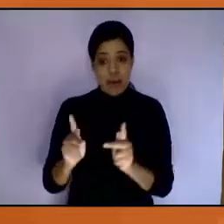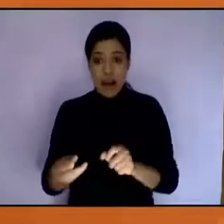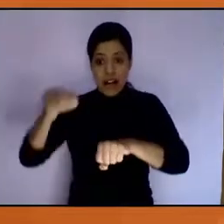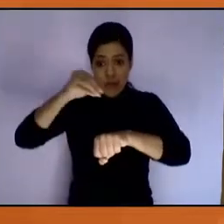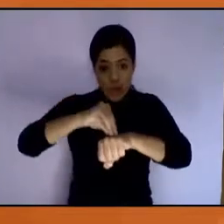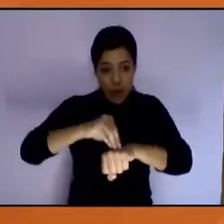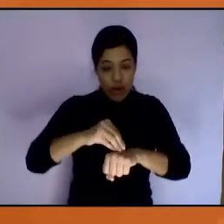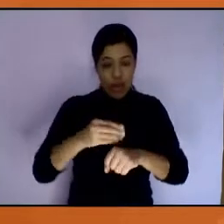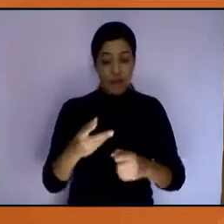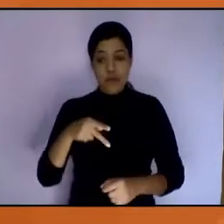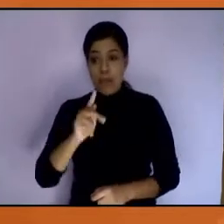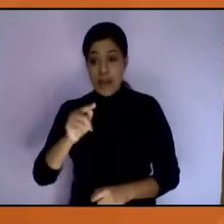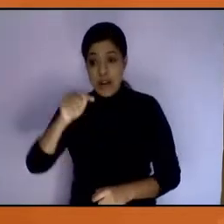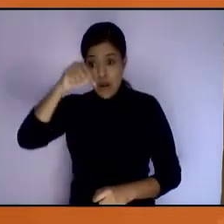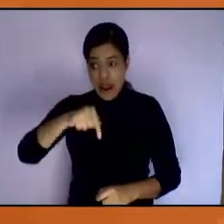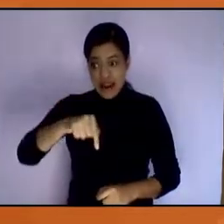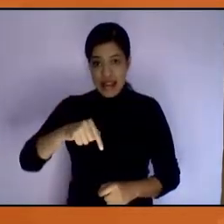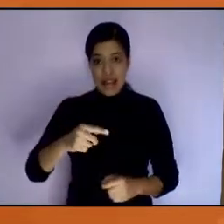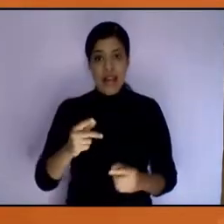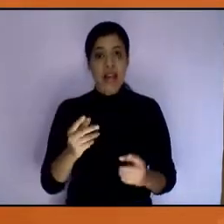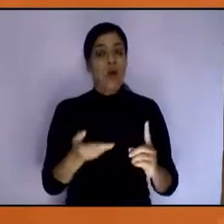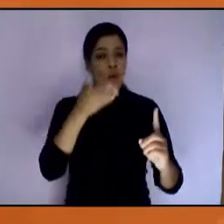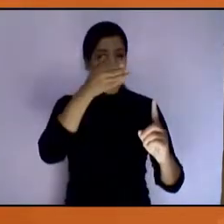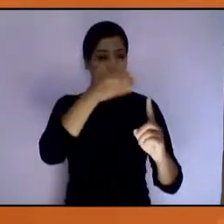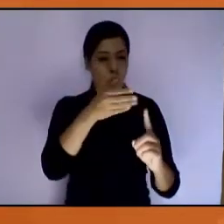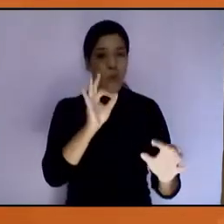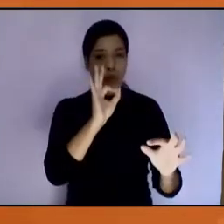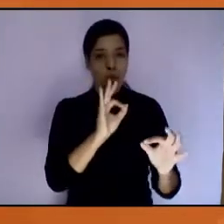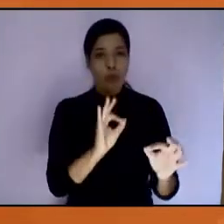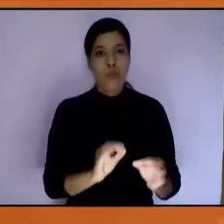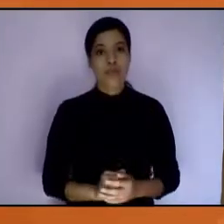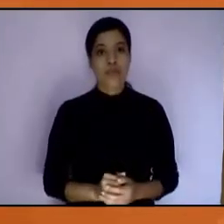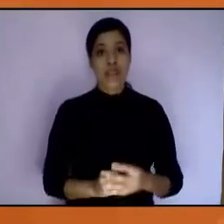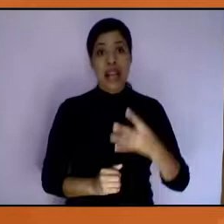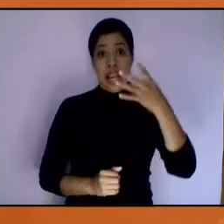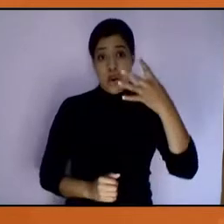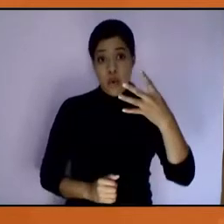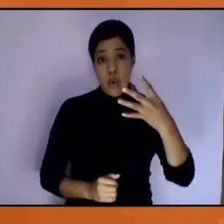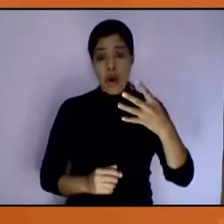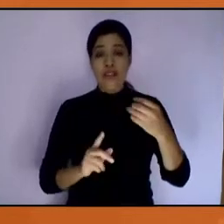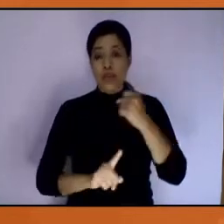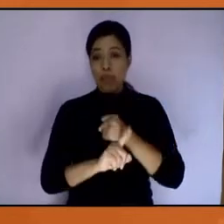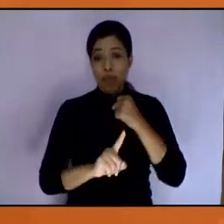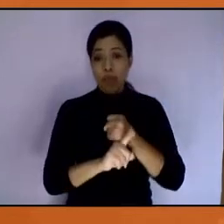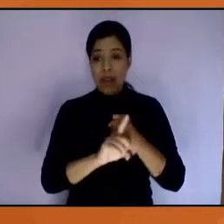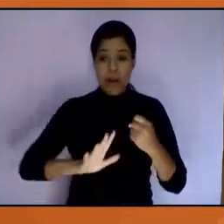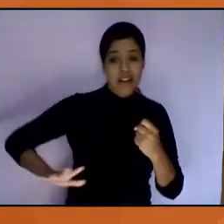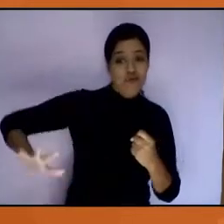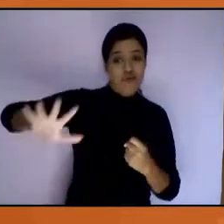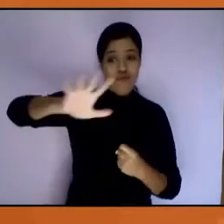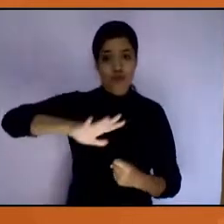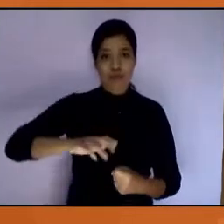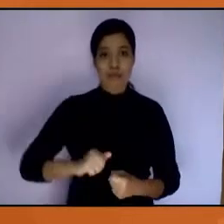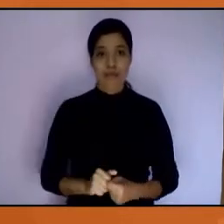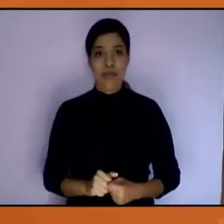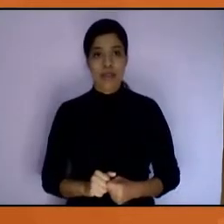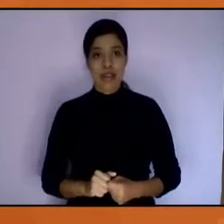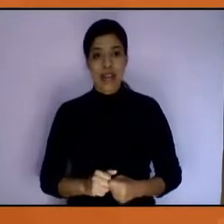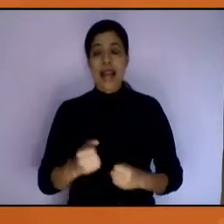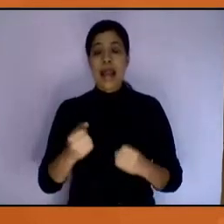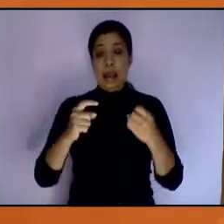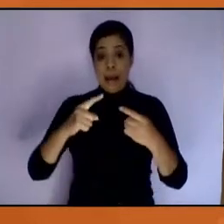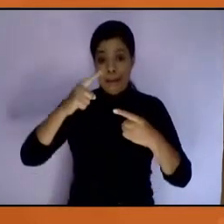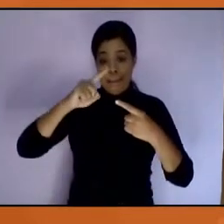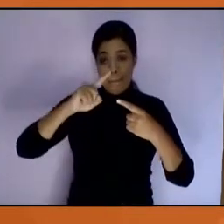específico. Y tiene una estructura basada en cuatro problemas públicos. El primero tiene que ver con la desigualdad